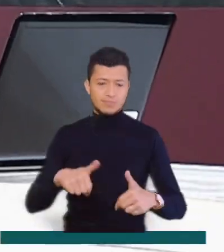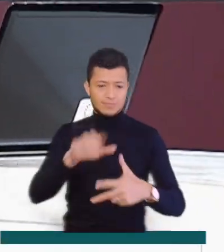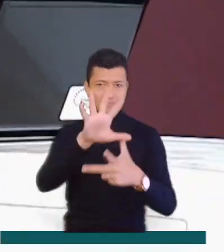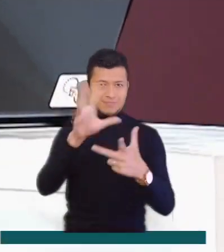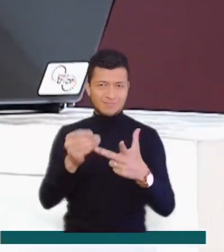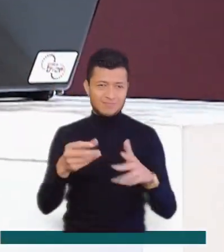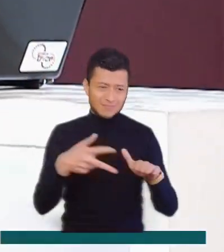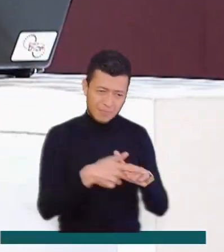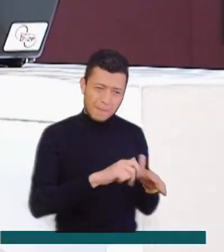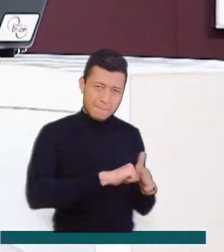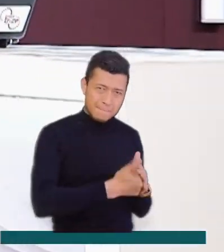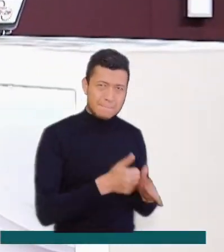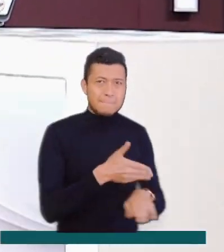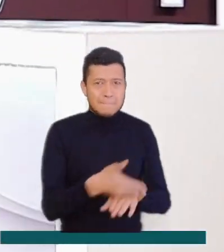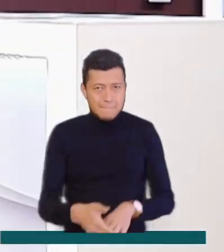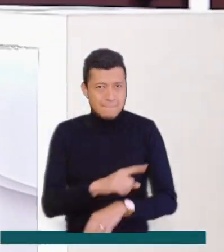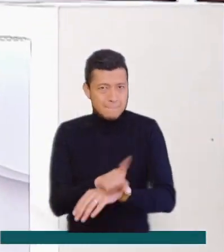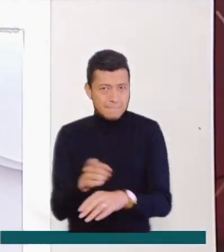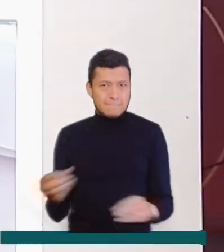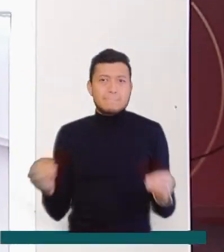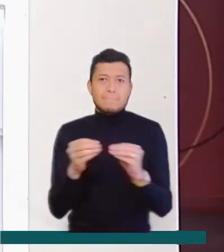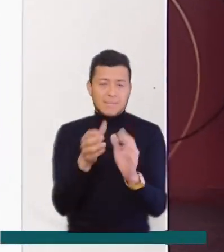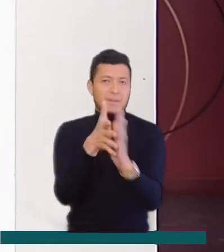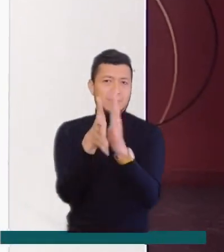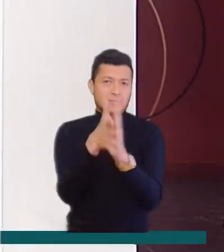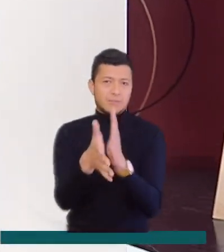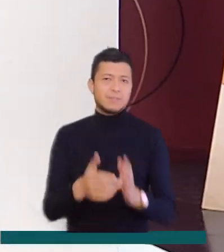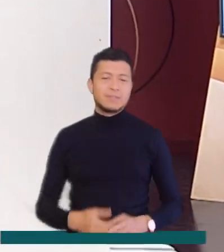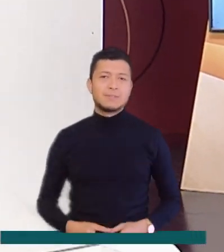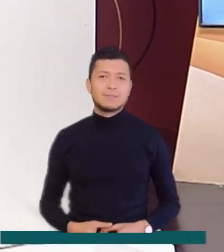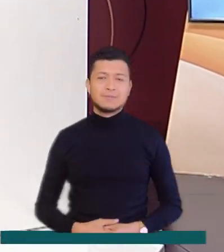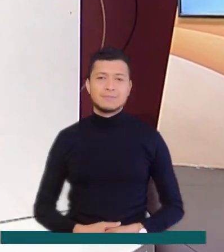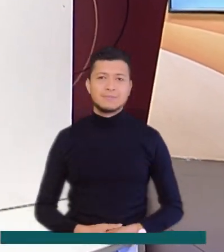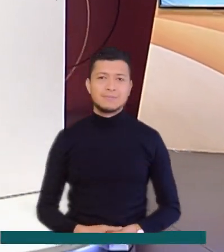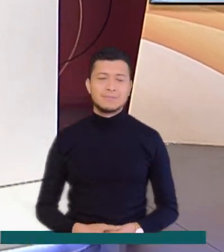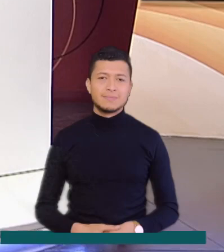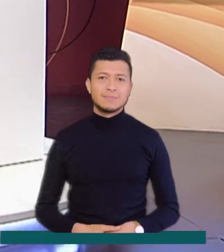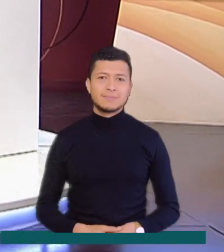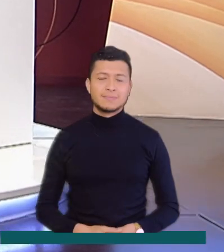Enlace 13 es momento de ir a una nueva pausa, pero en minutos regresamos con más información.